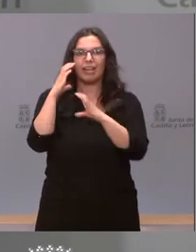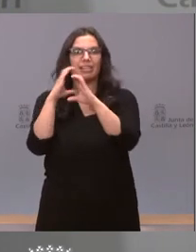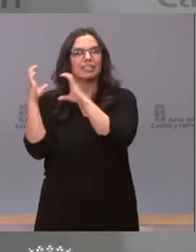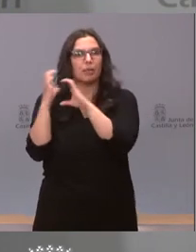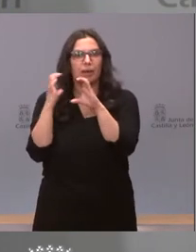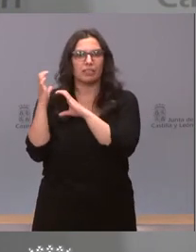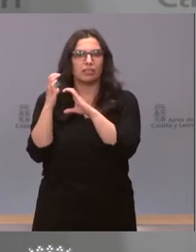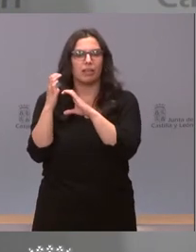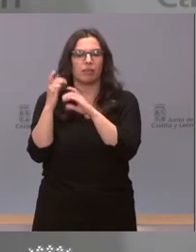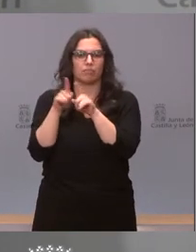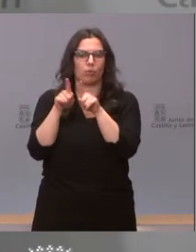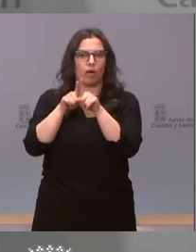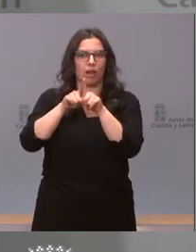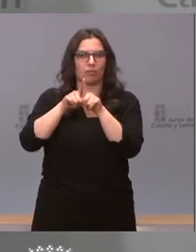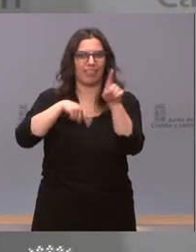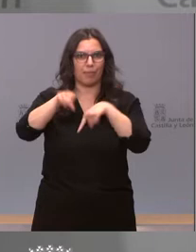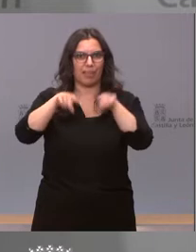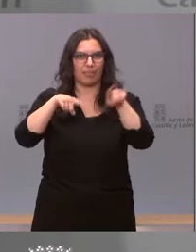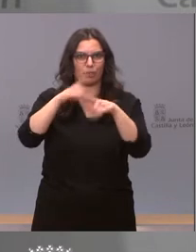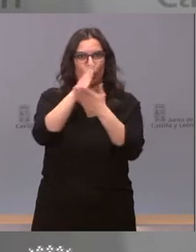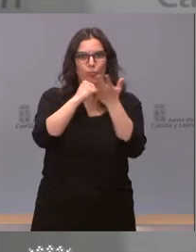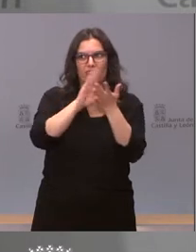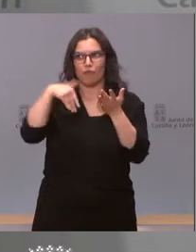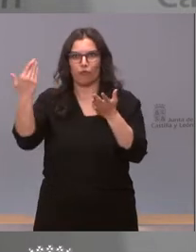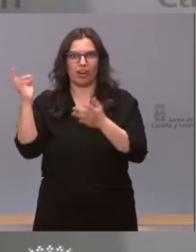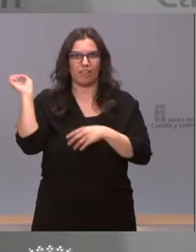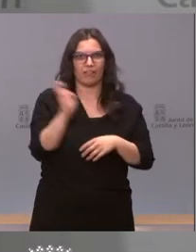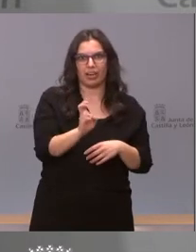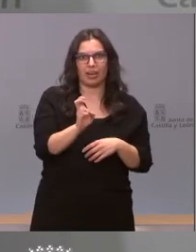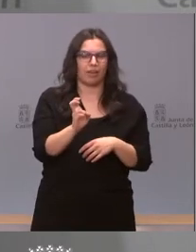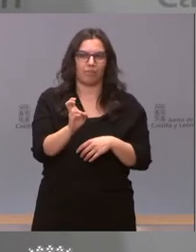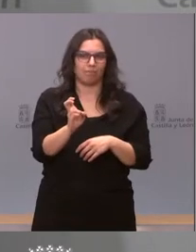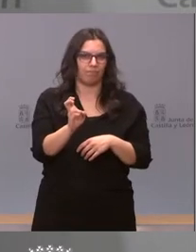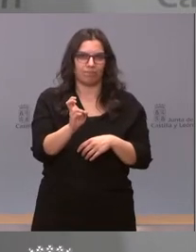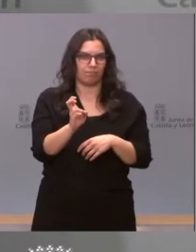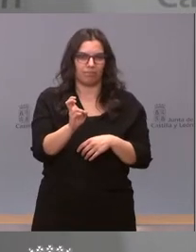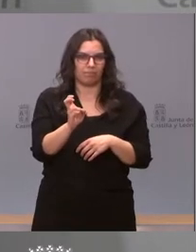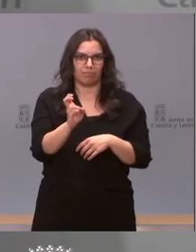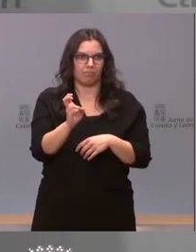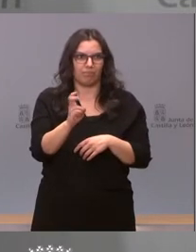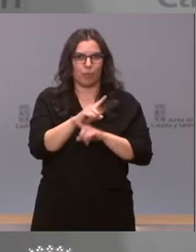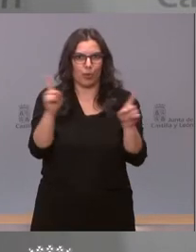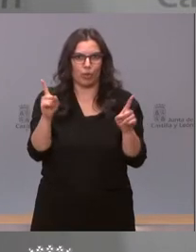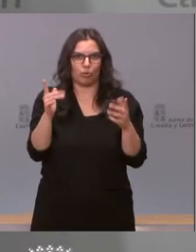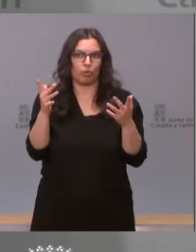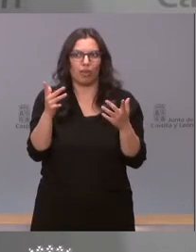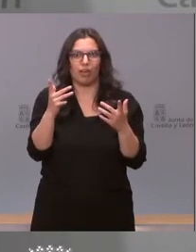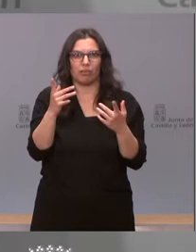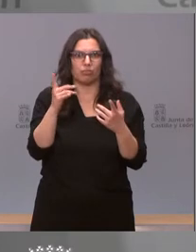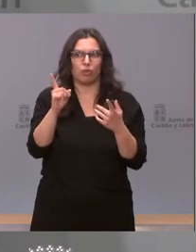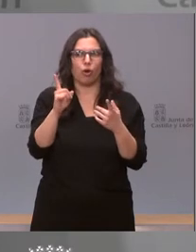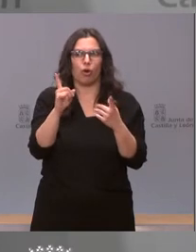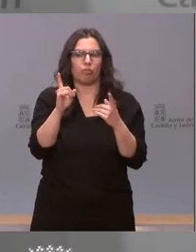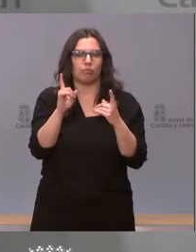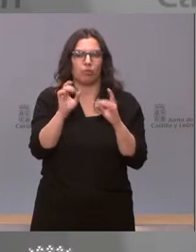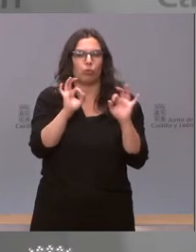movimientos. Por tanto, esto ha de ser mínimo. Y básicamente, probablemente se va a